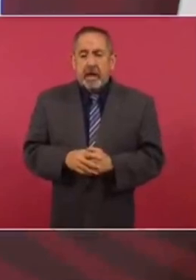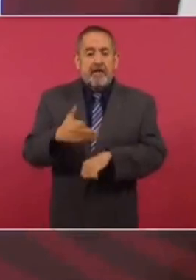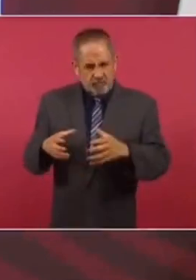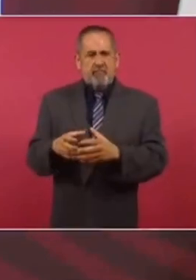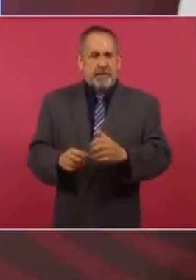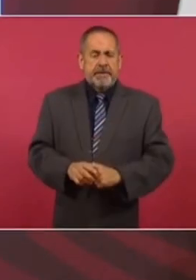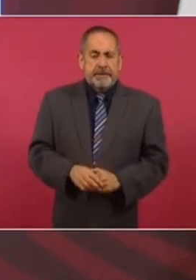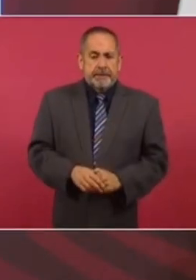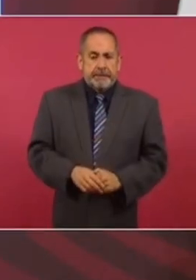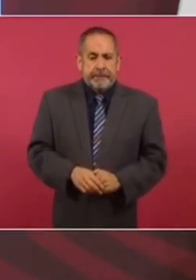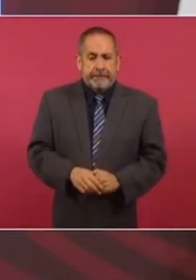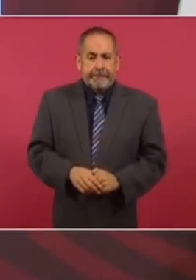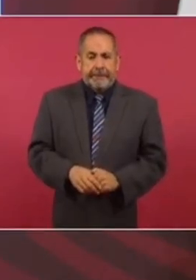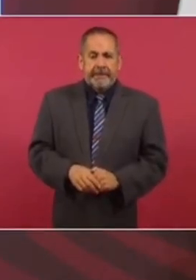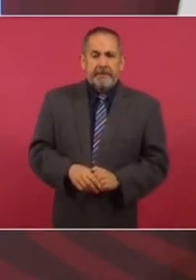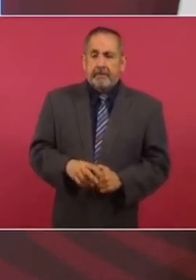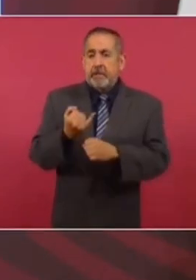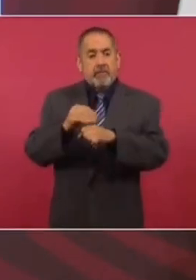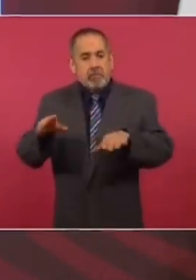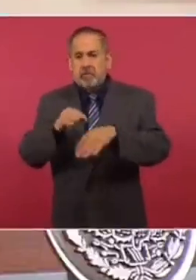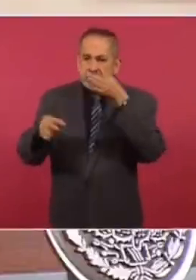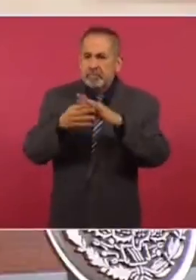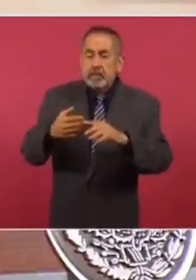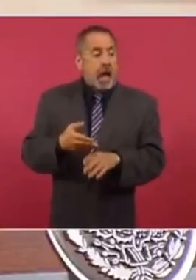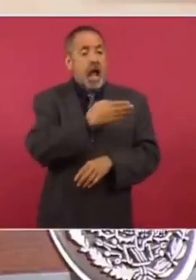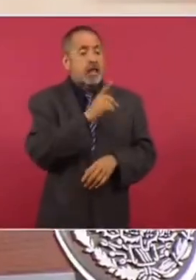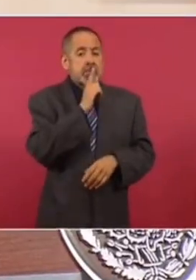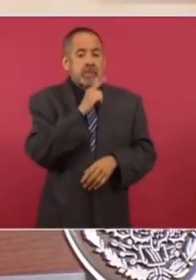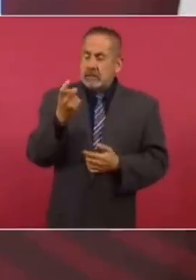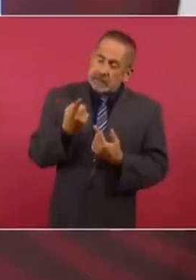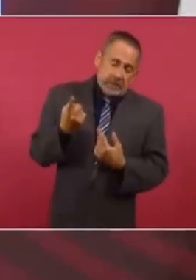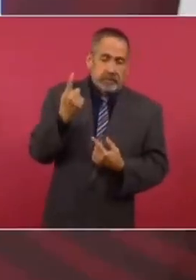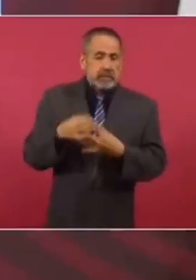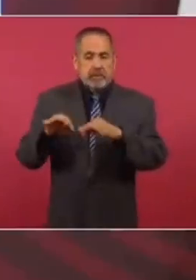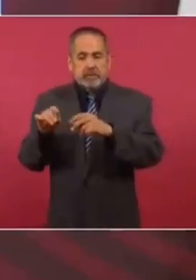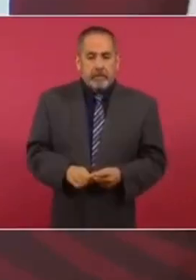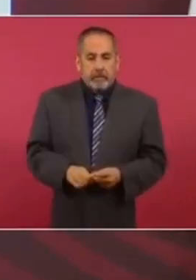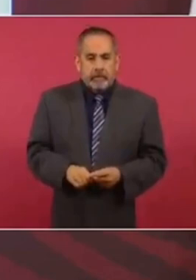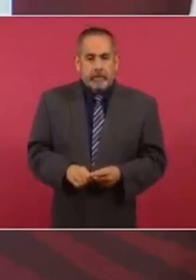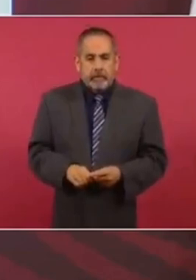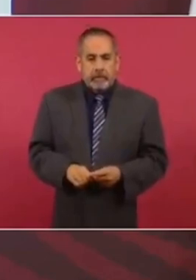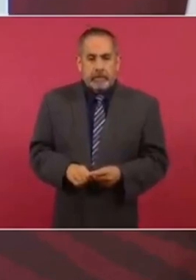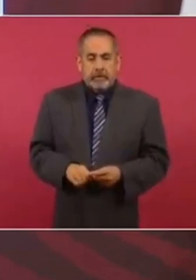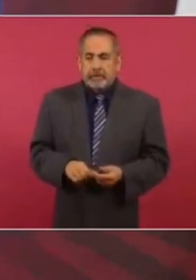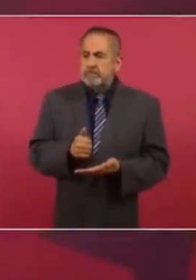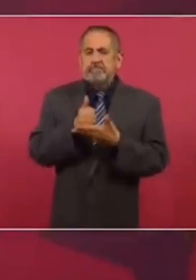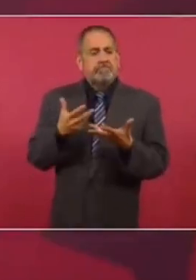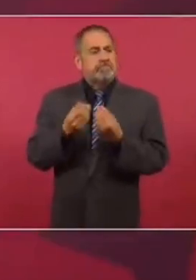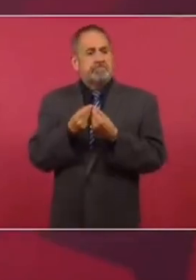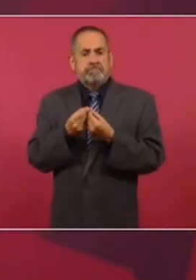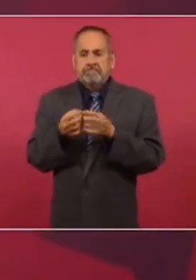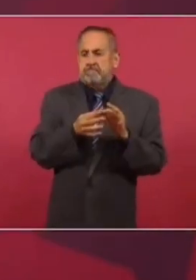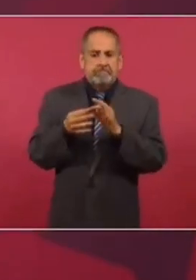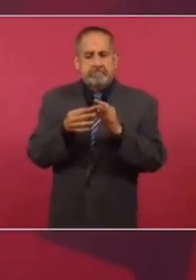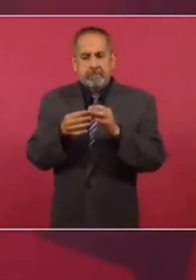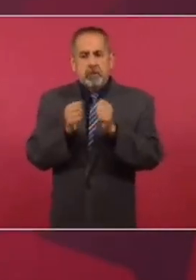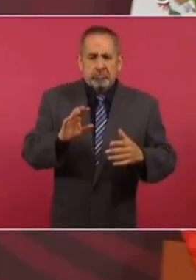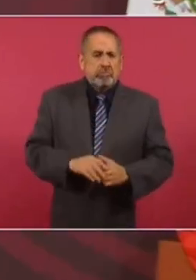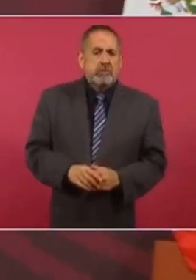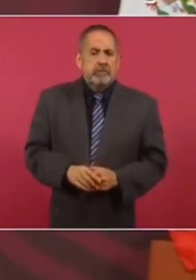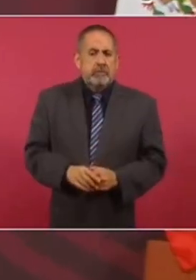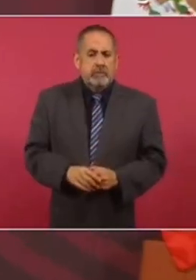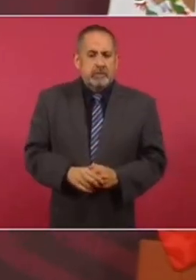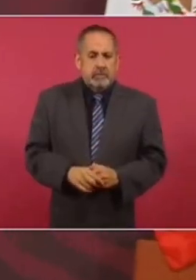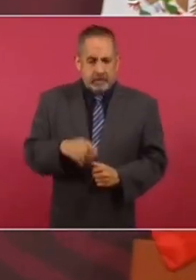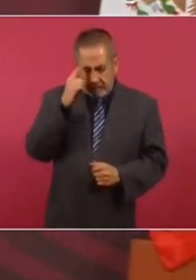desintegración de las familias, informar que no se hacía sobre el daño de las drogas. Lo segundo, cooperar con el gobierno de Estados Unidos